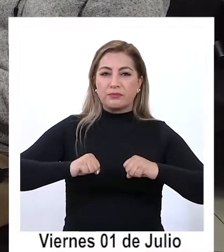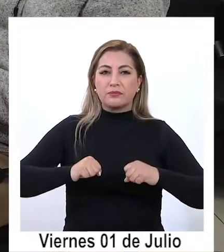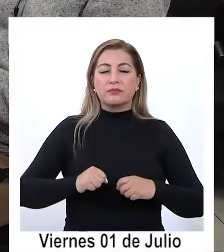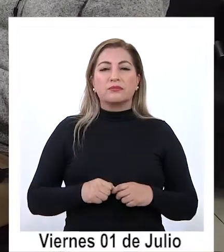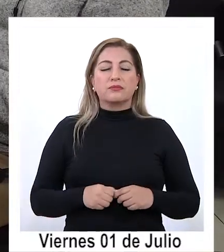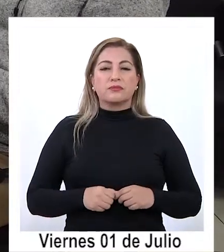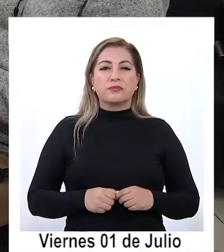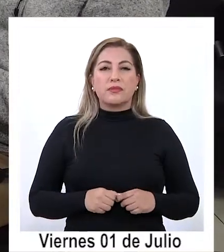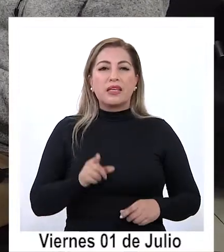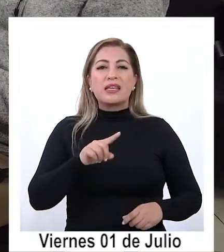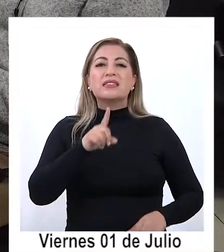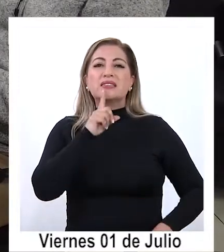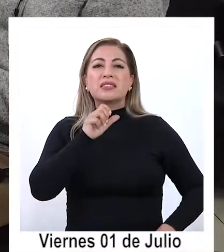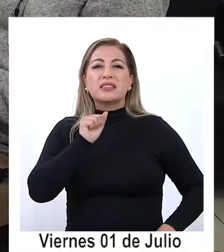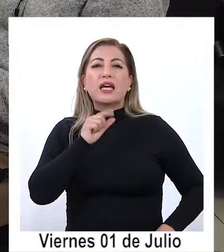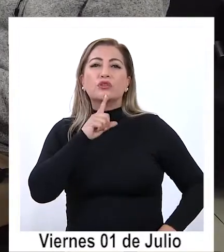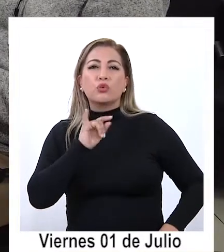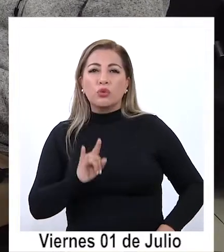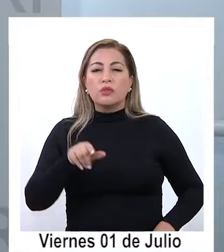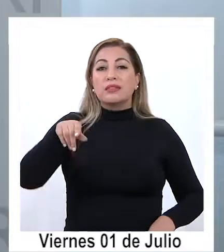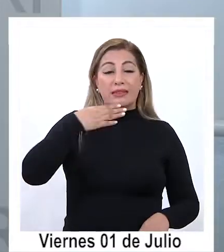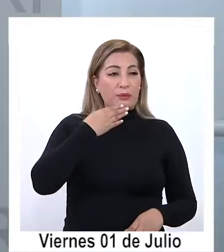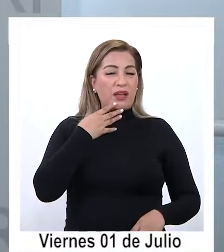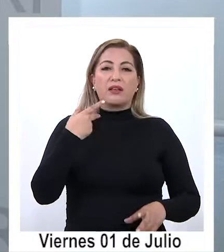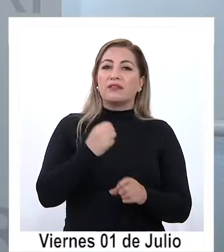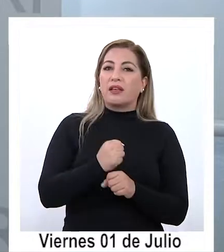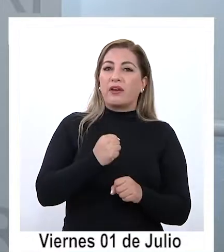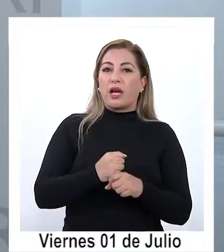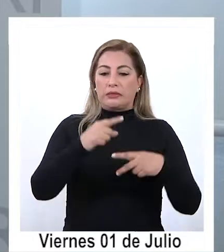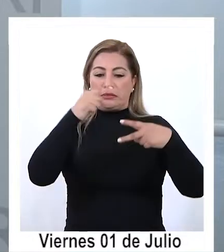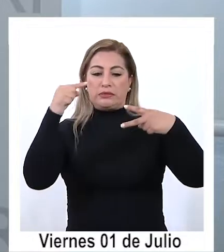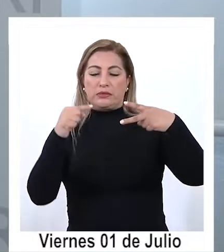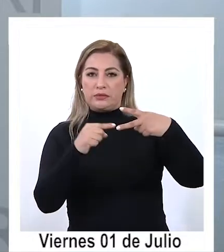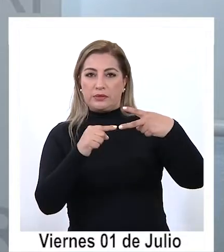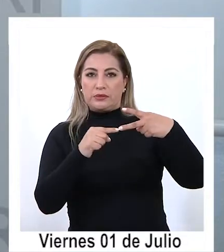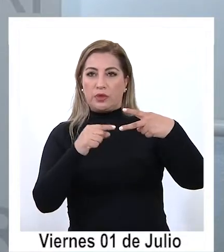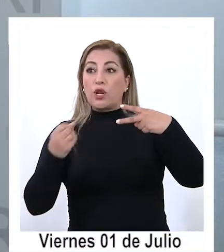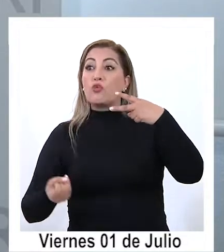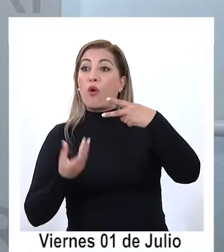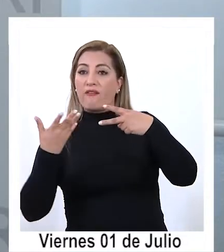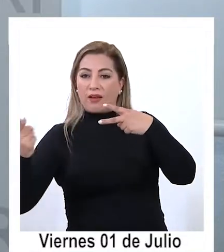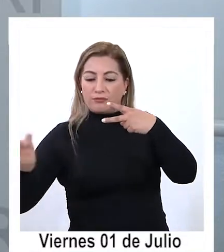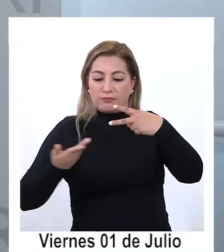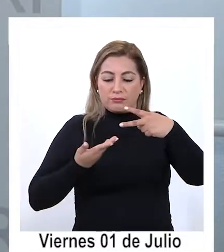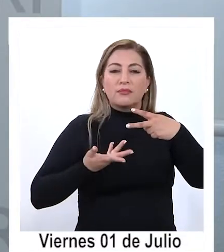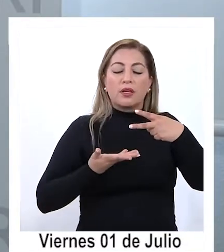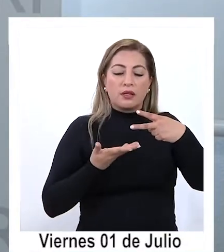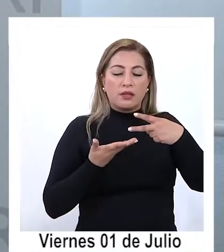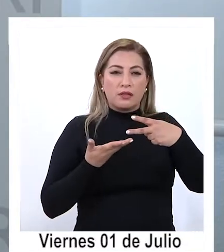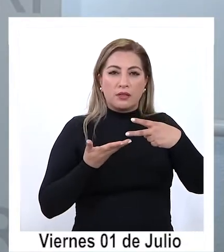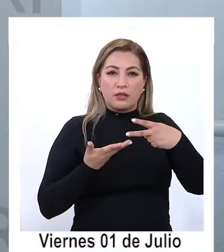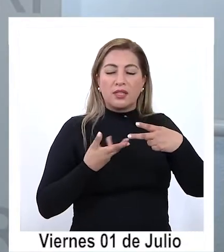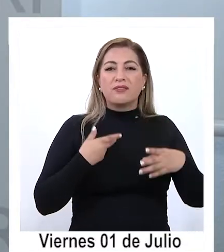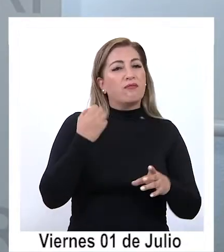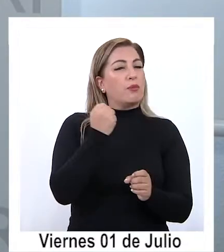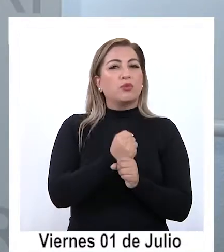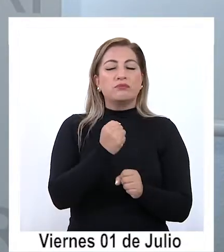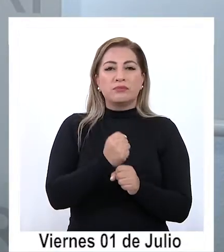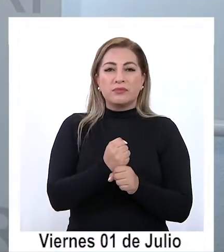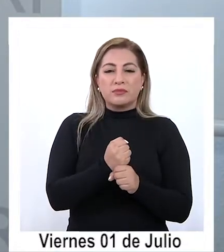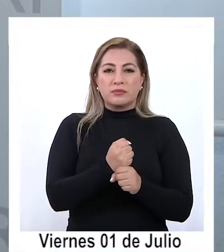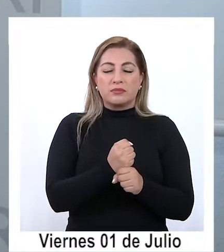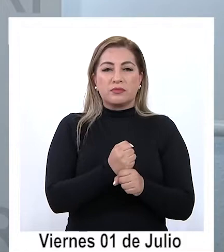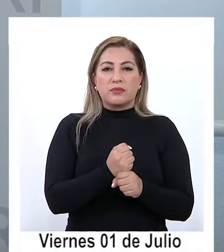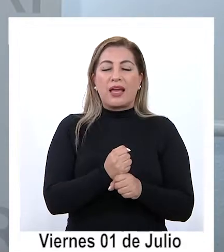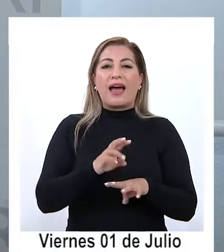también los vamos a trabajar esta es una línea que nos llegó vamos a trabajar cierto